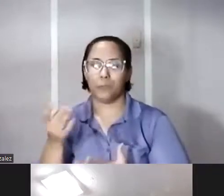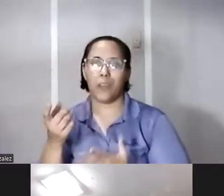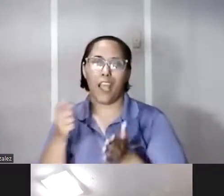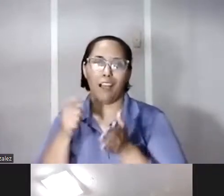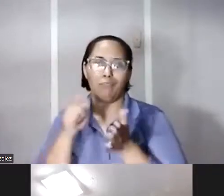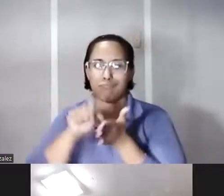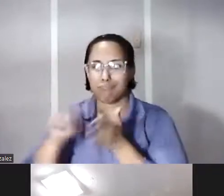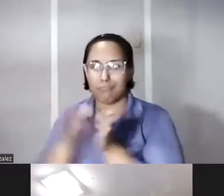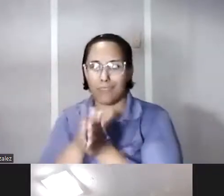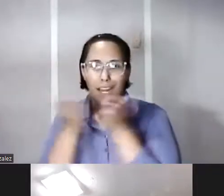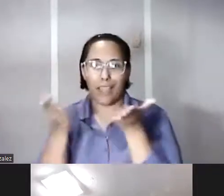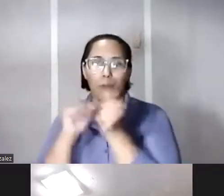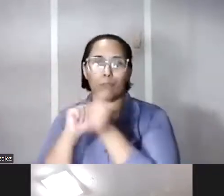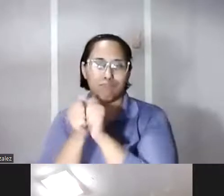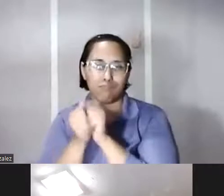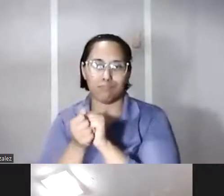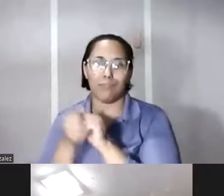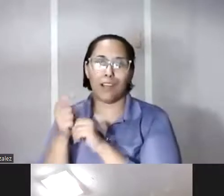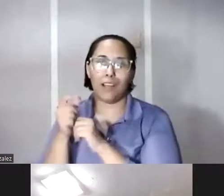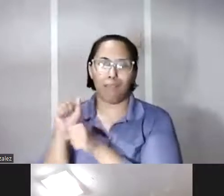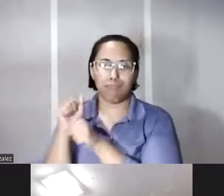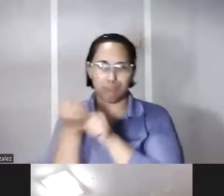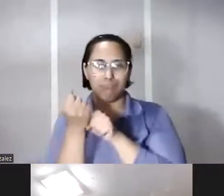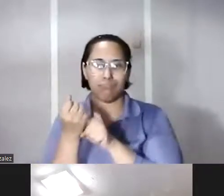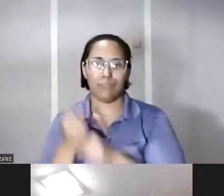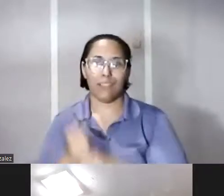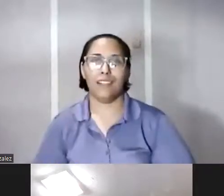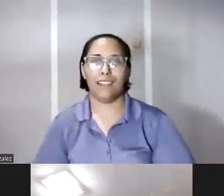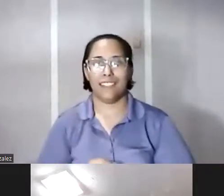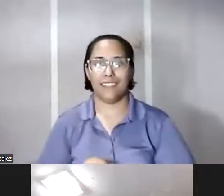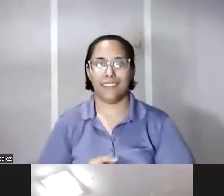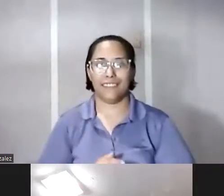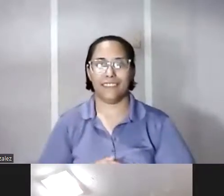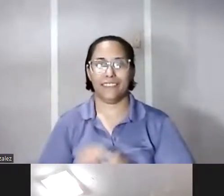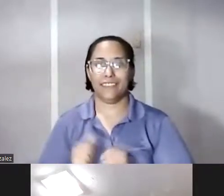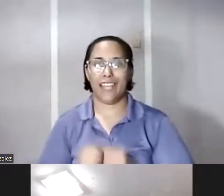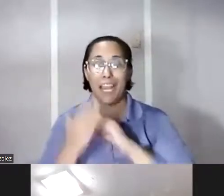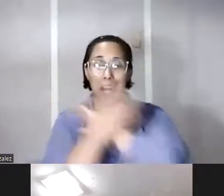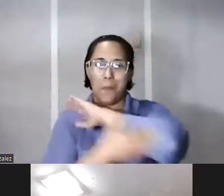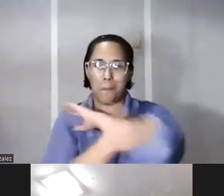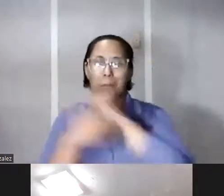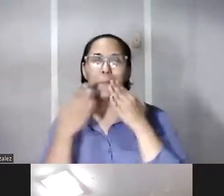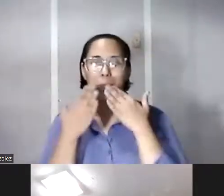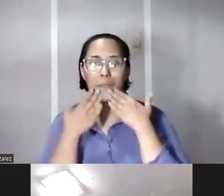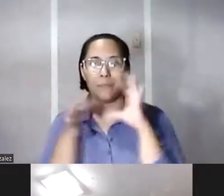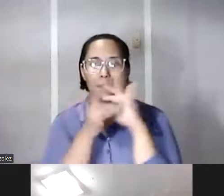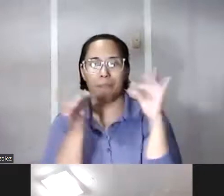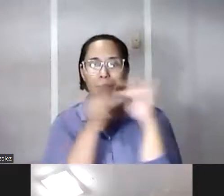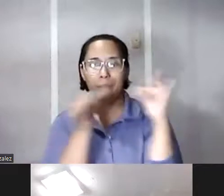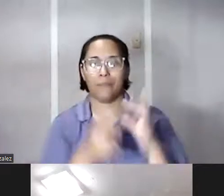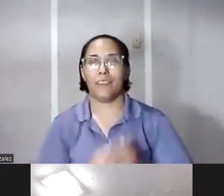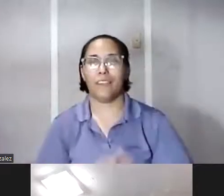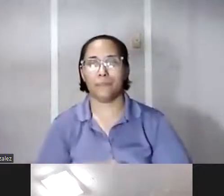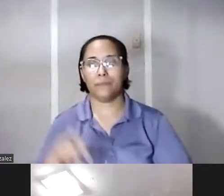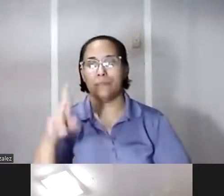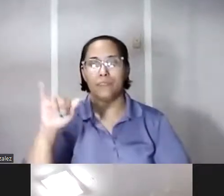ese rol de la radio y el campo deportivo en nuestro país así que gracias por el comentario Rivera